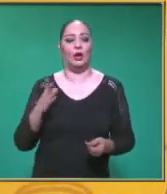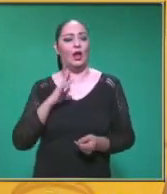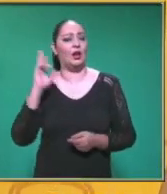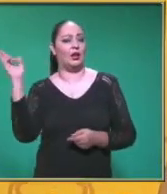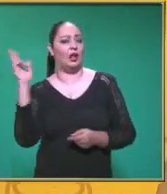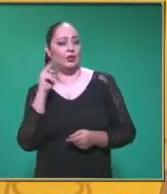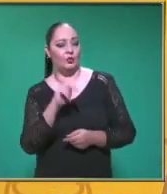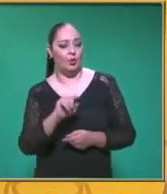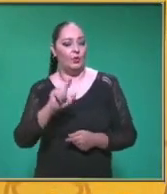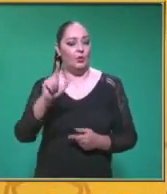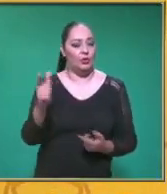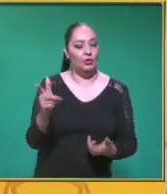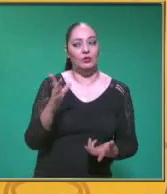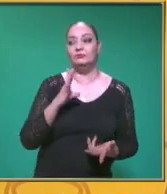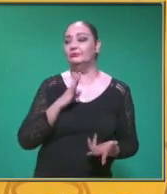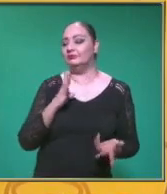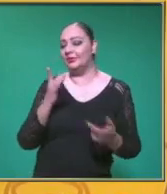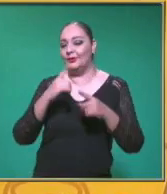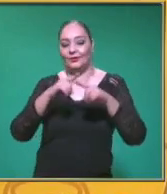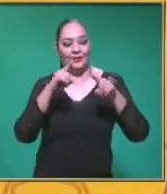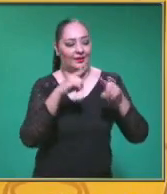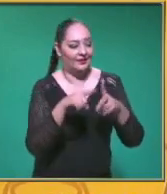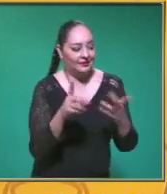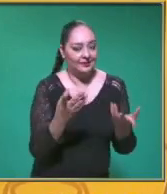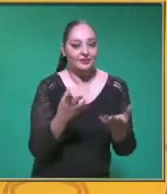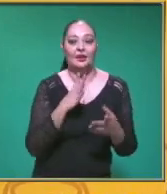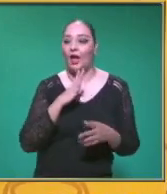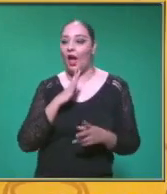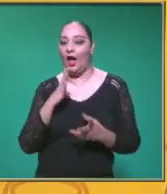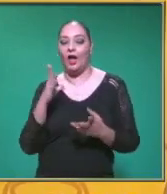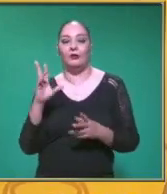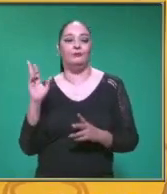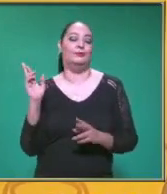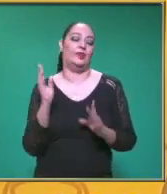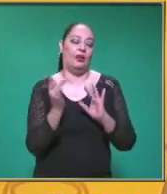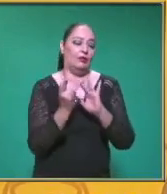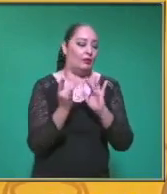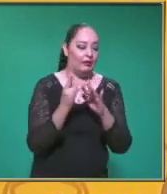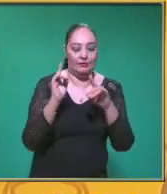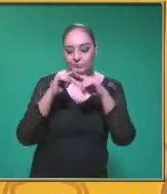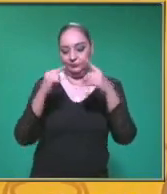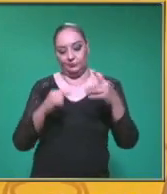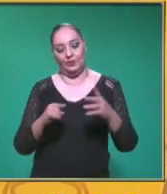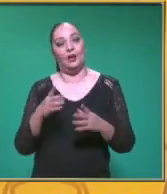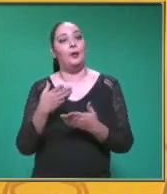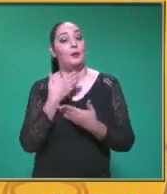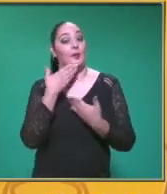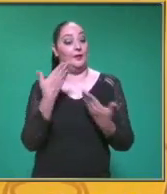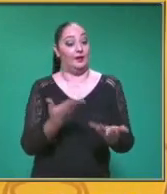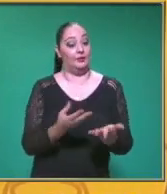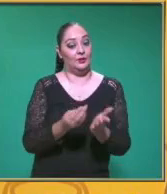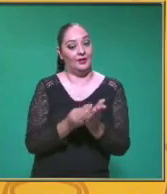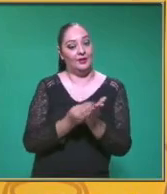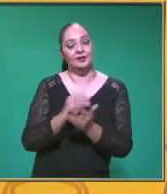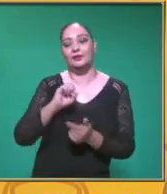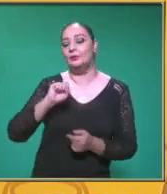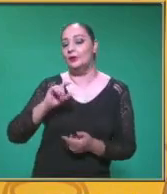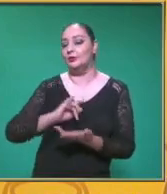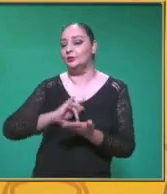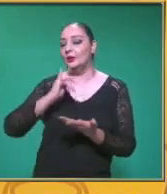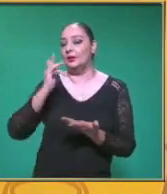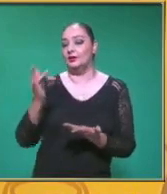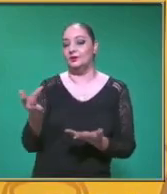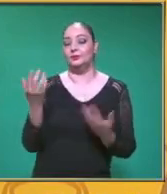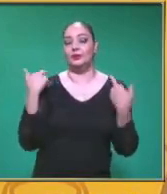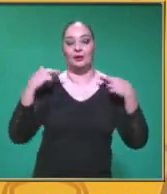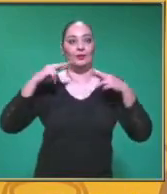Nuevo León A través de las diferentes plataformas Bienvenidos a esta clase de segundo grado Agradecemos también maestra a la